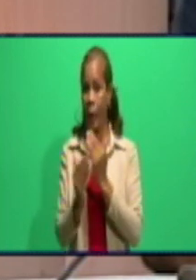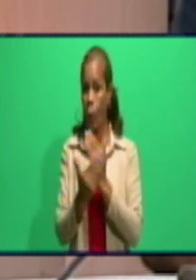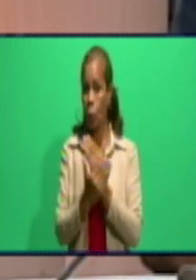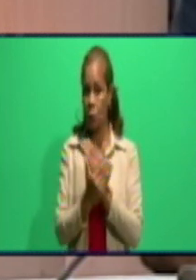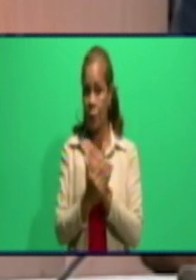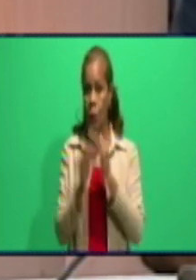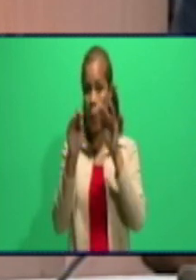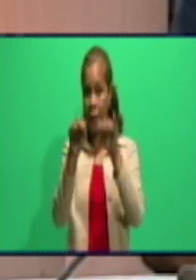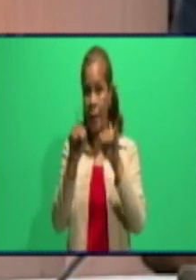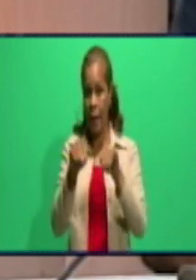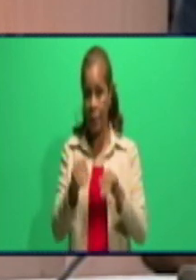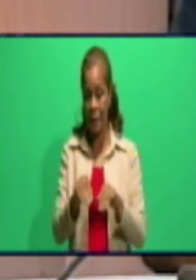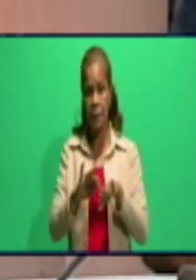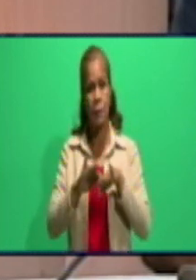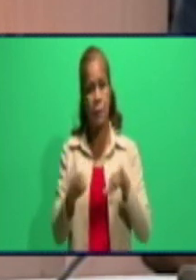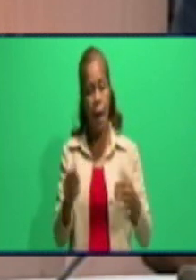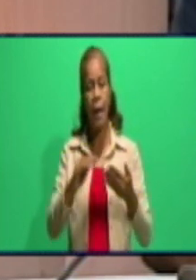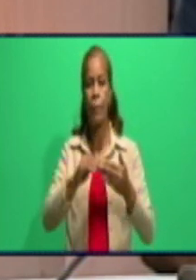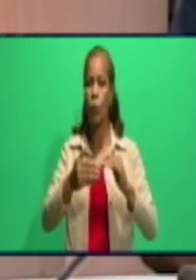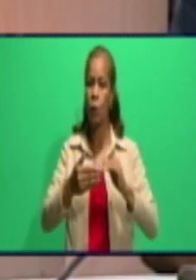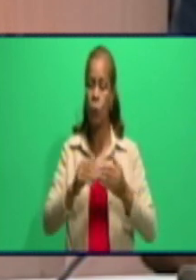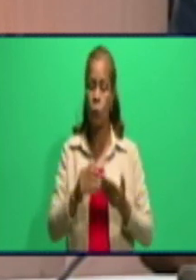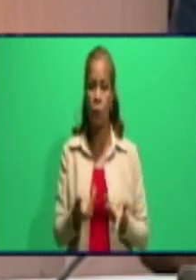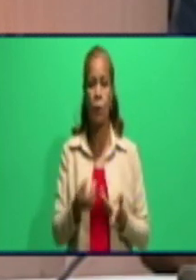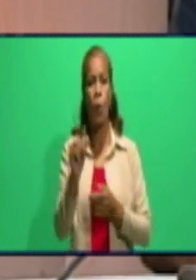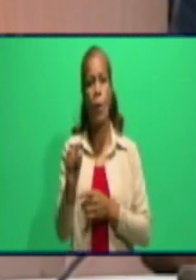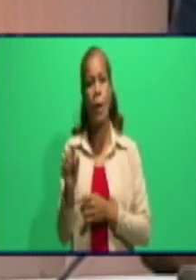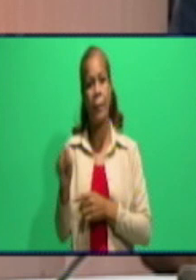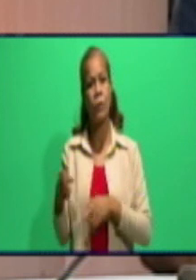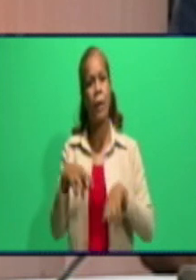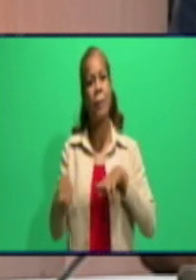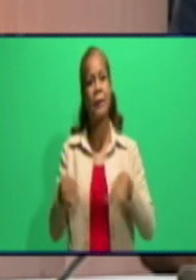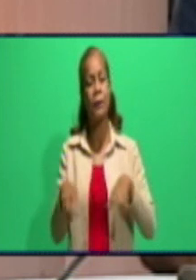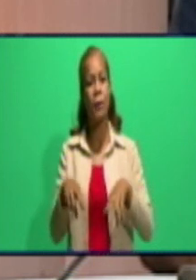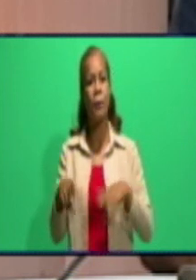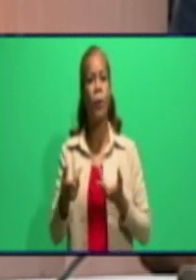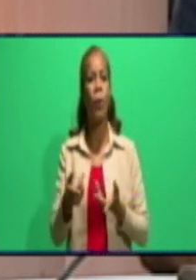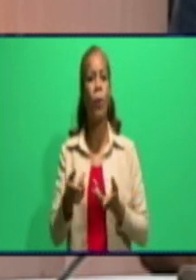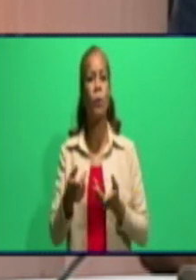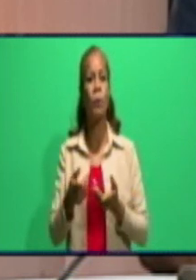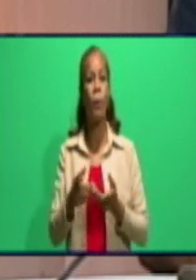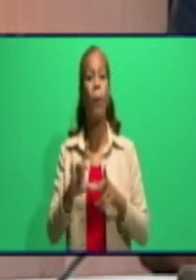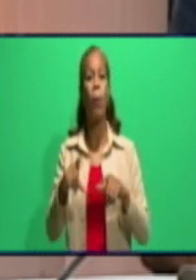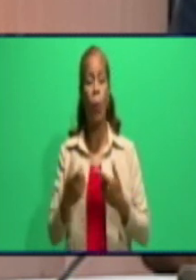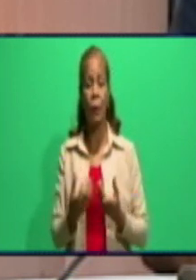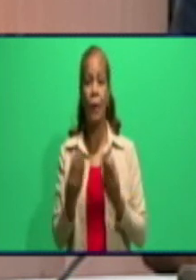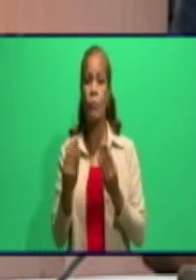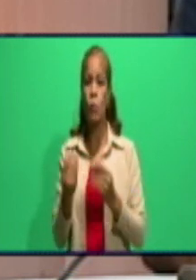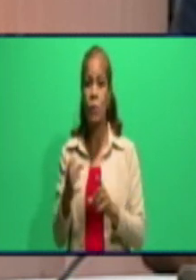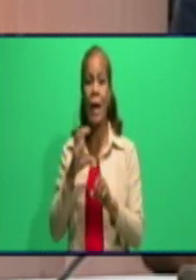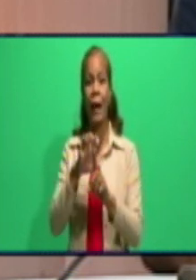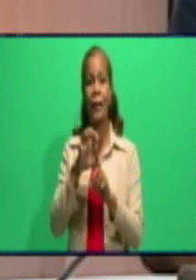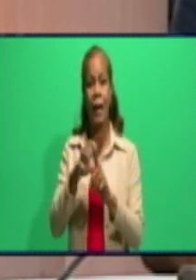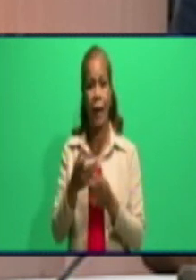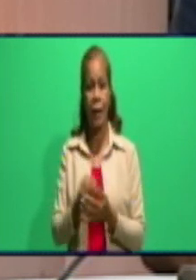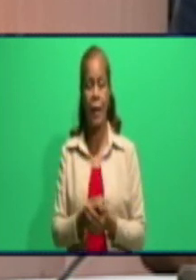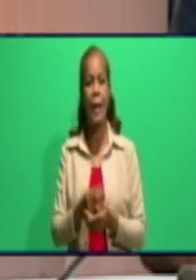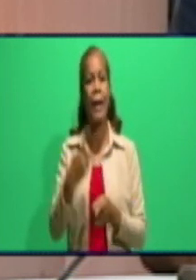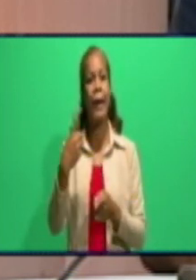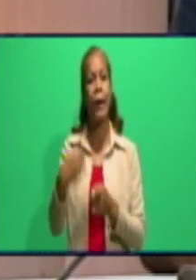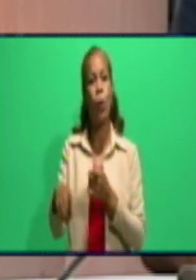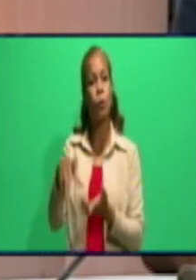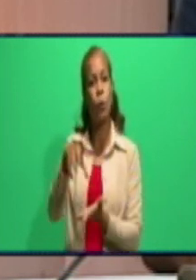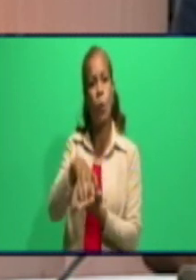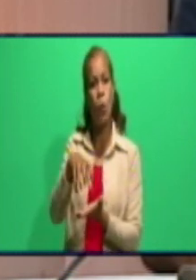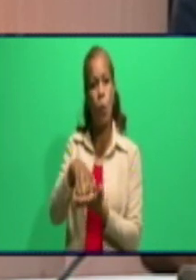compañeros de las cadenas de tiendas, a partir también de las quejas de la población. Aquí en el propio Vayamos, en la placita de la